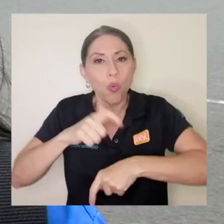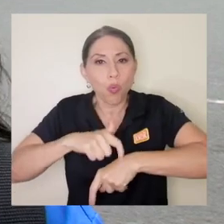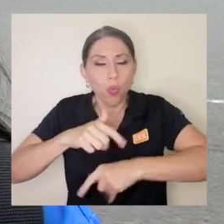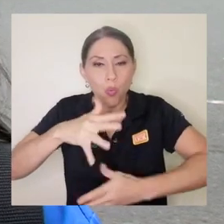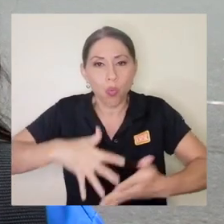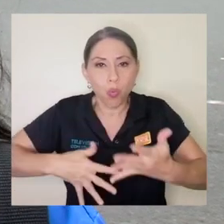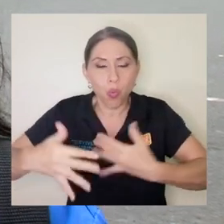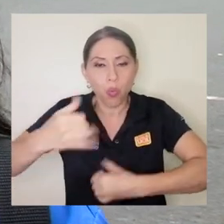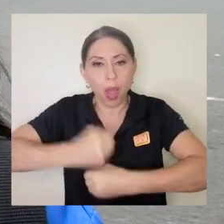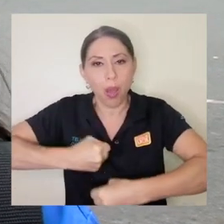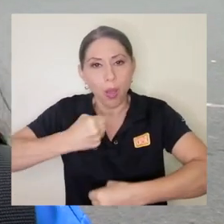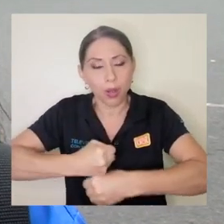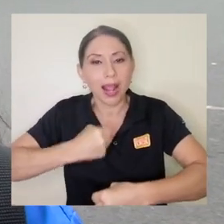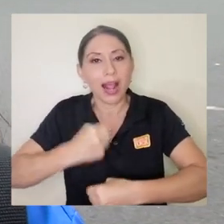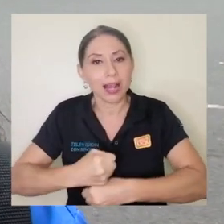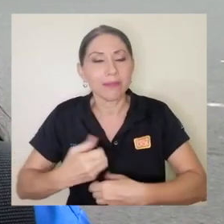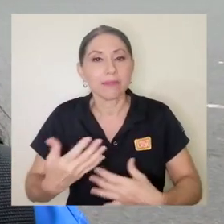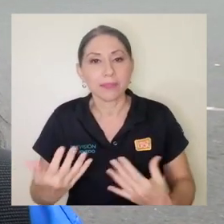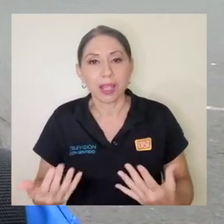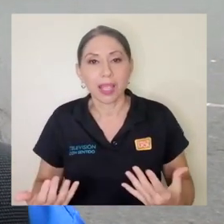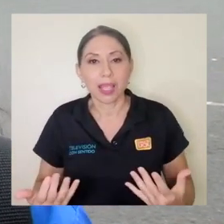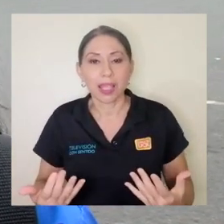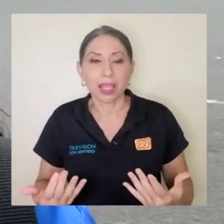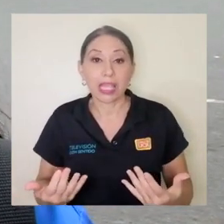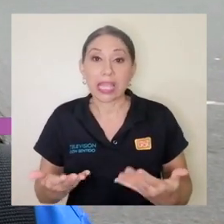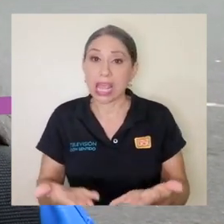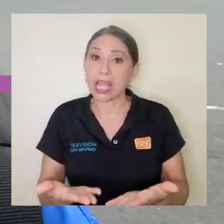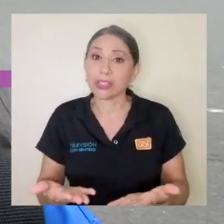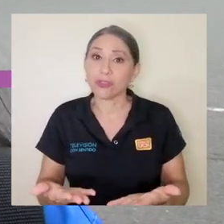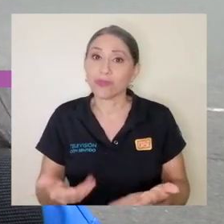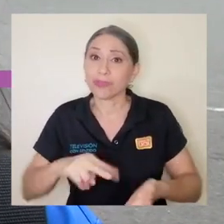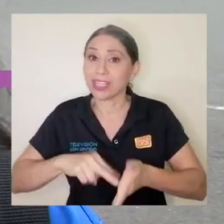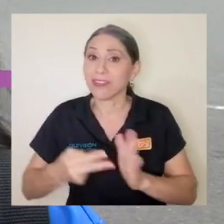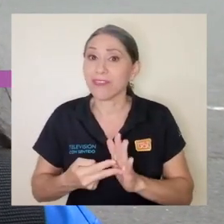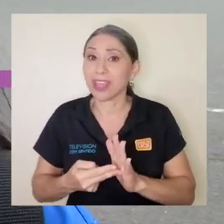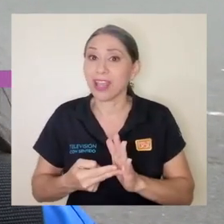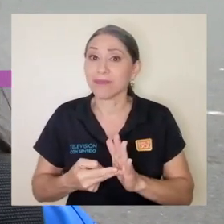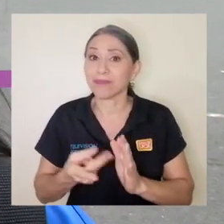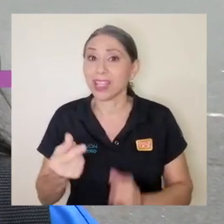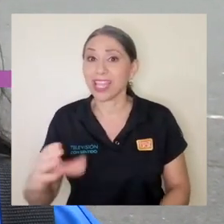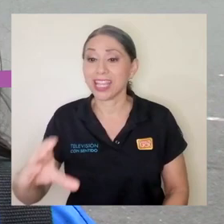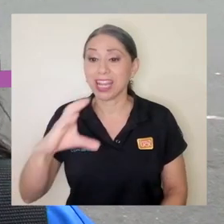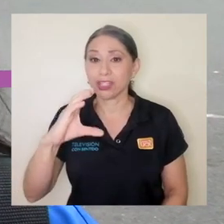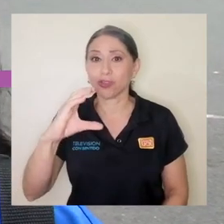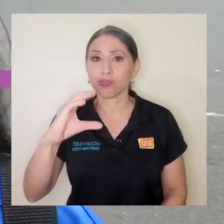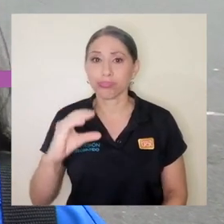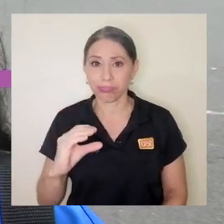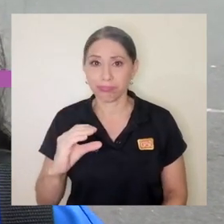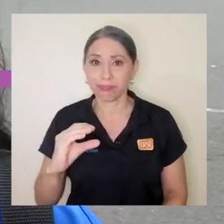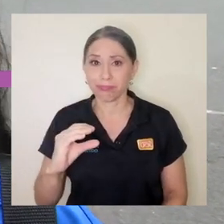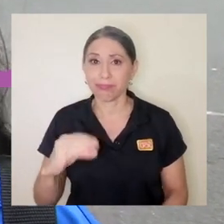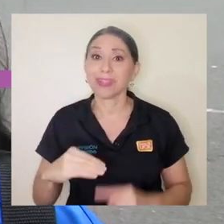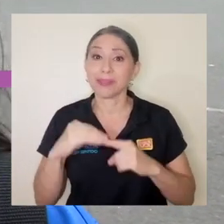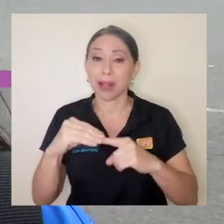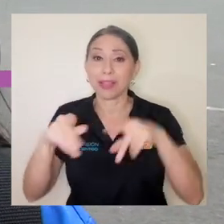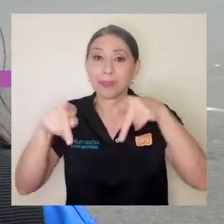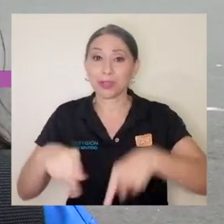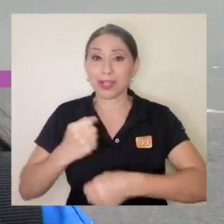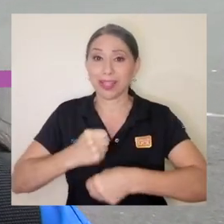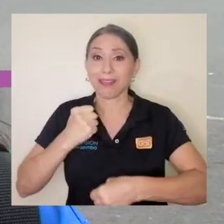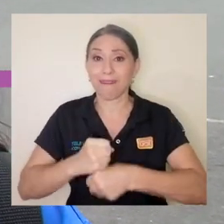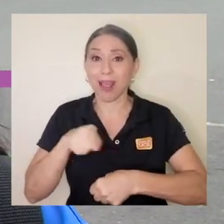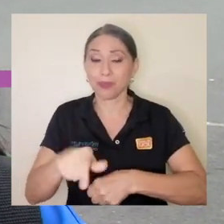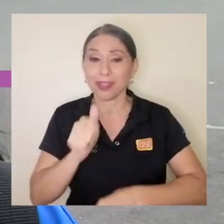laborales y eso es menos ingresos principalmente para las personas que trabajamos en ese sector.